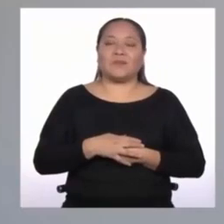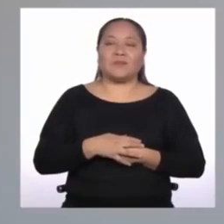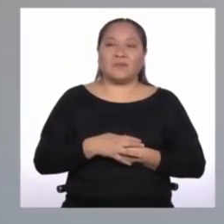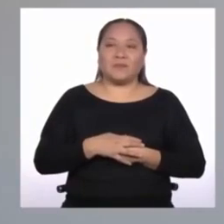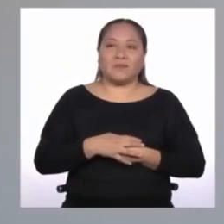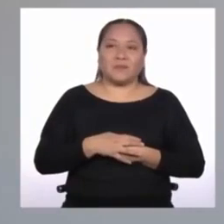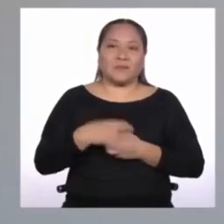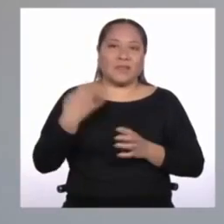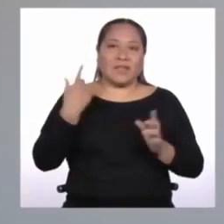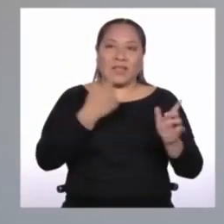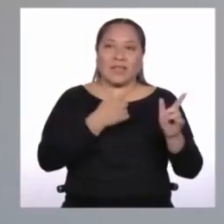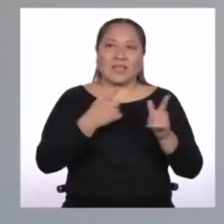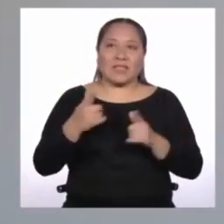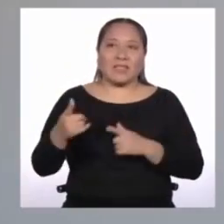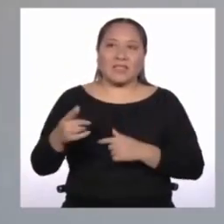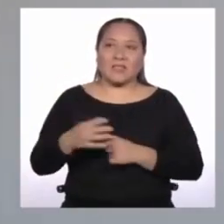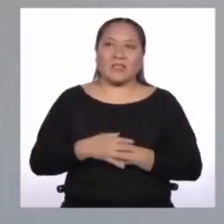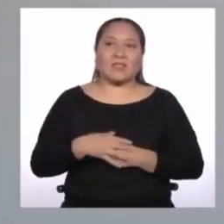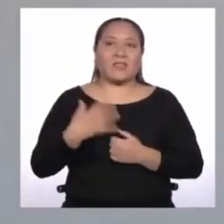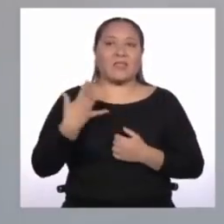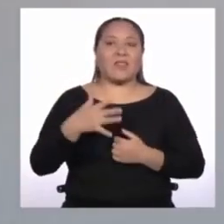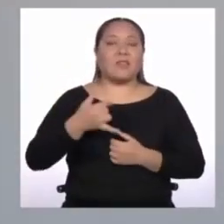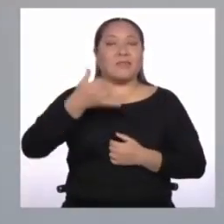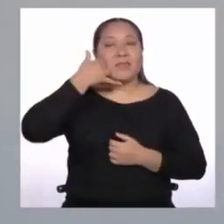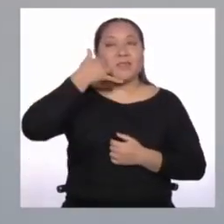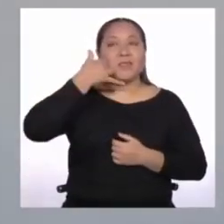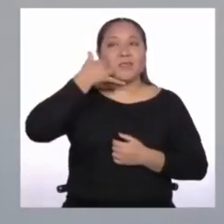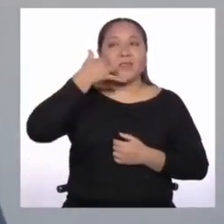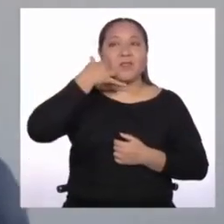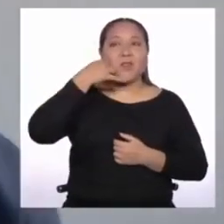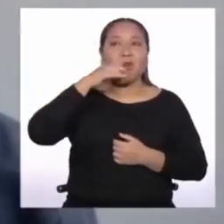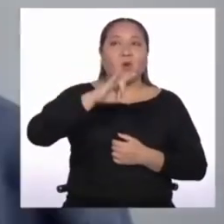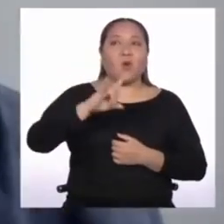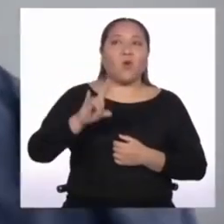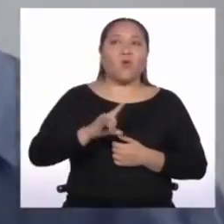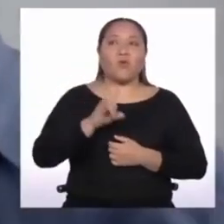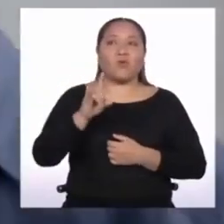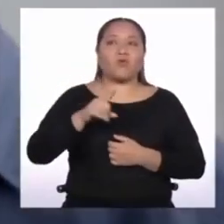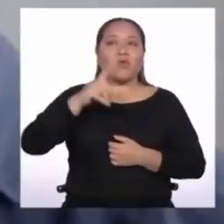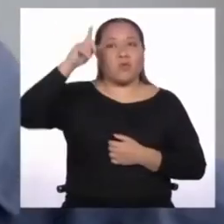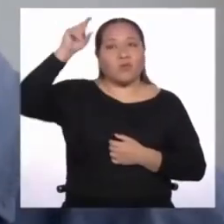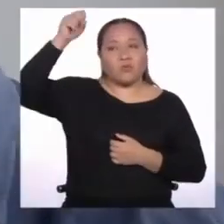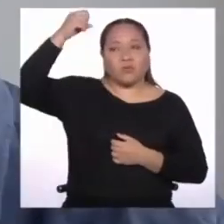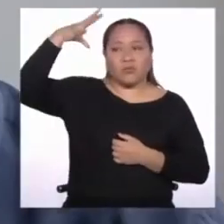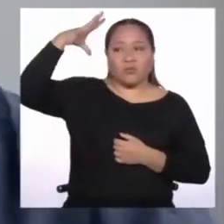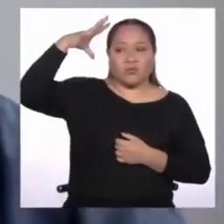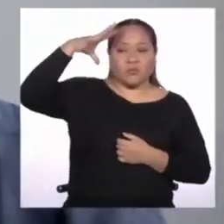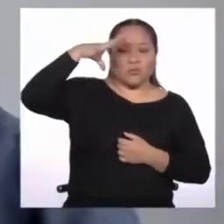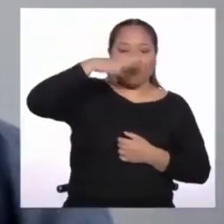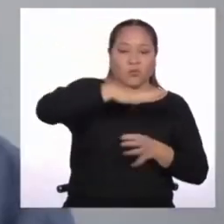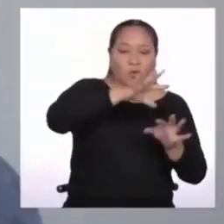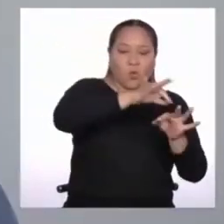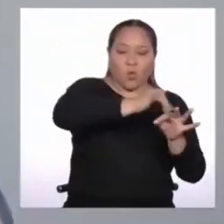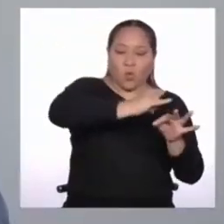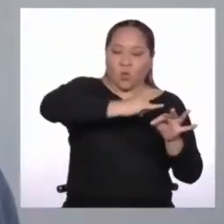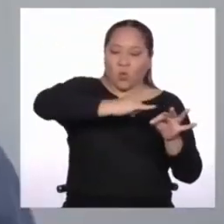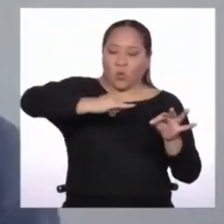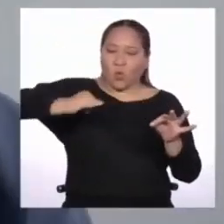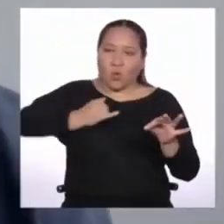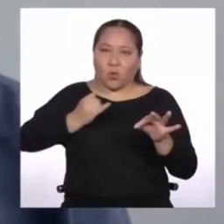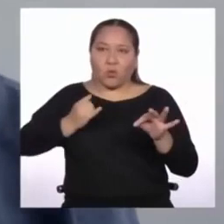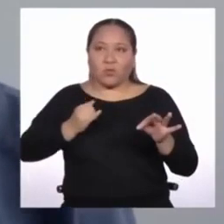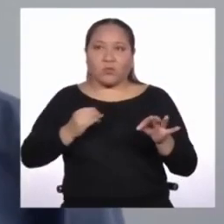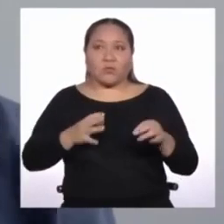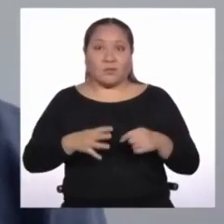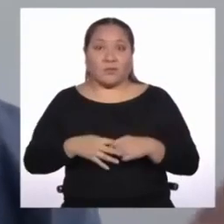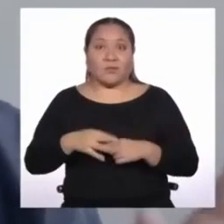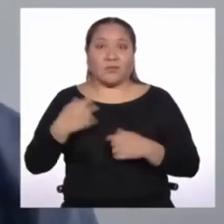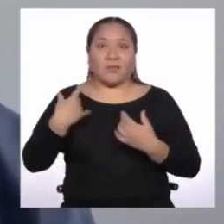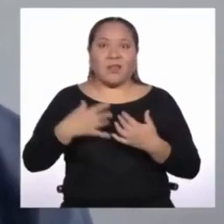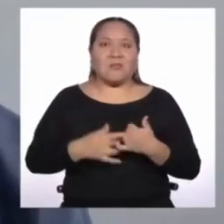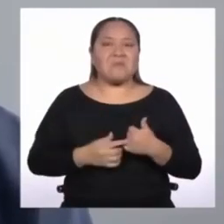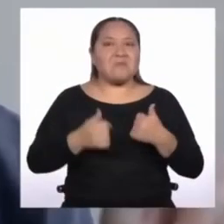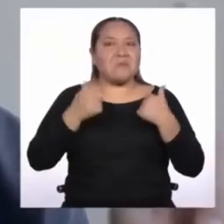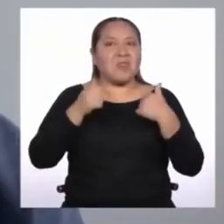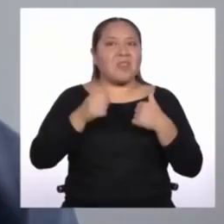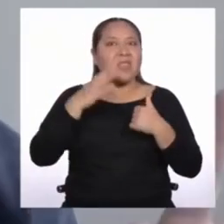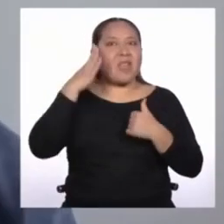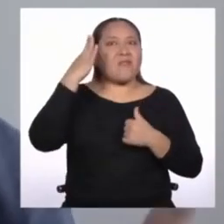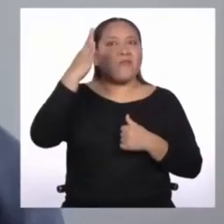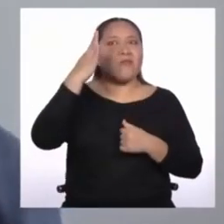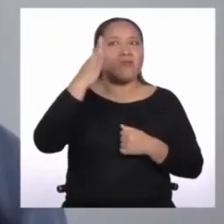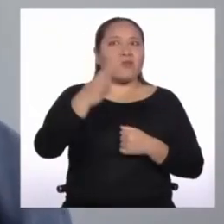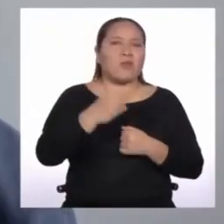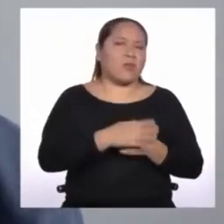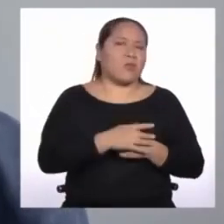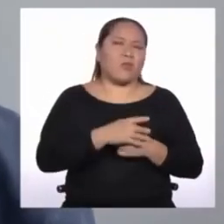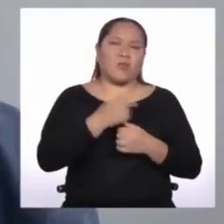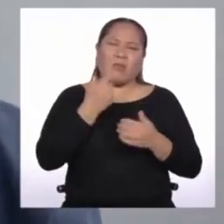Listo. Acabo de cargar mi celular utilizando energía del sol. ¿Se imaginan lo chévere que va a ser en algún futuro